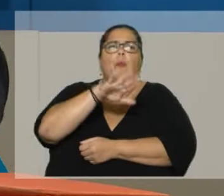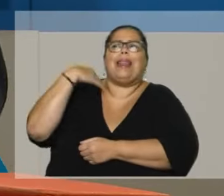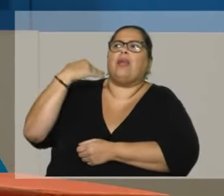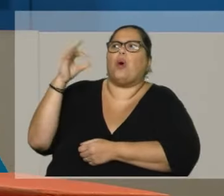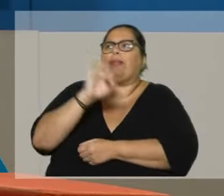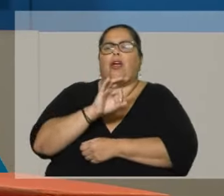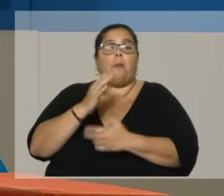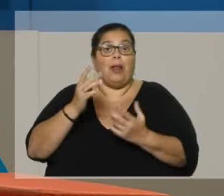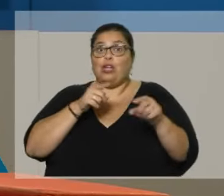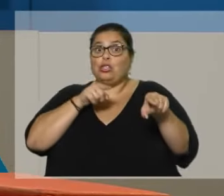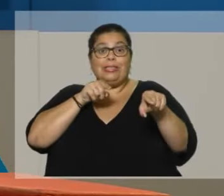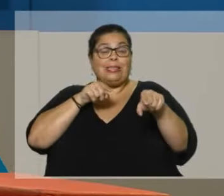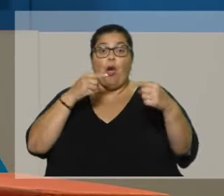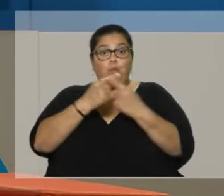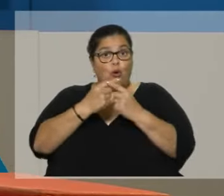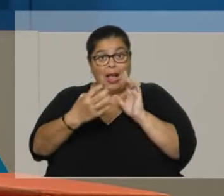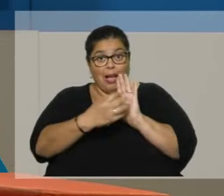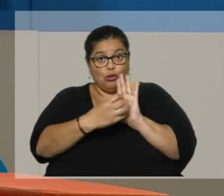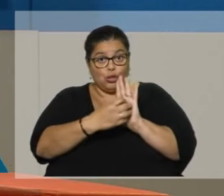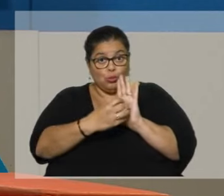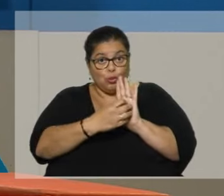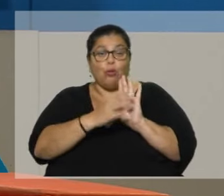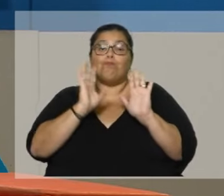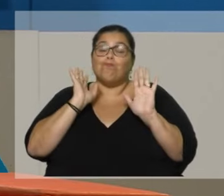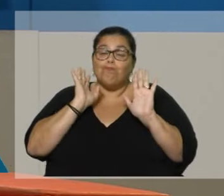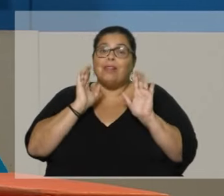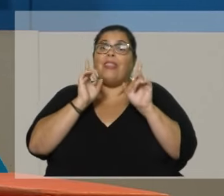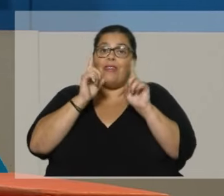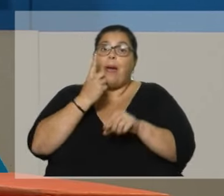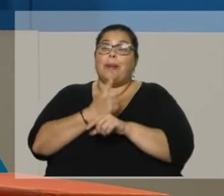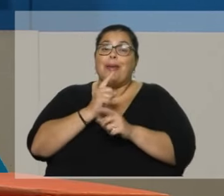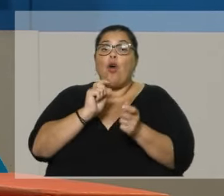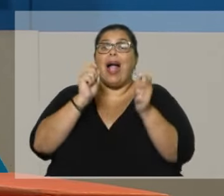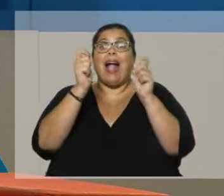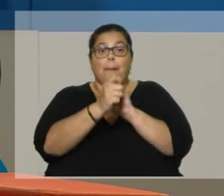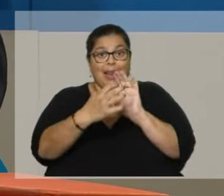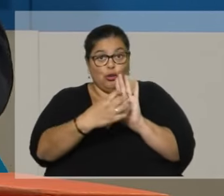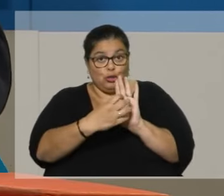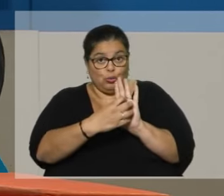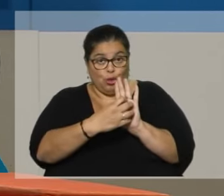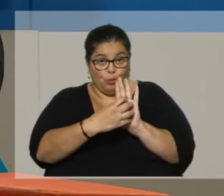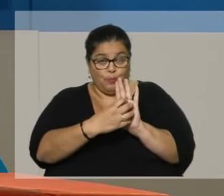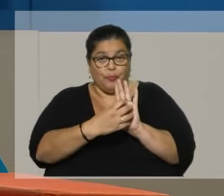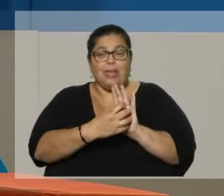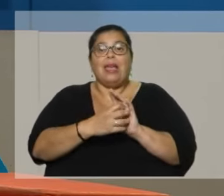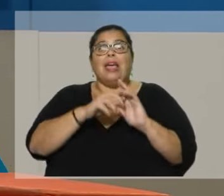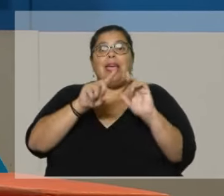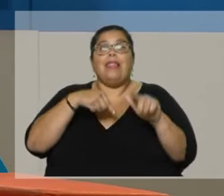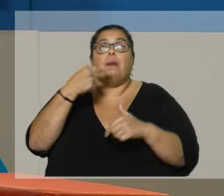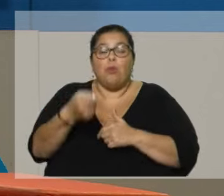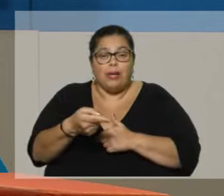si se opone la constitución, ya está el primer filtro ahí. Que habría que primero cambiar la constitución para poner esa ley. Y posteriormente,